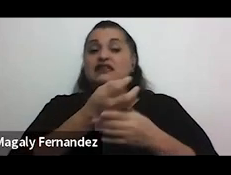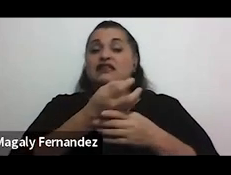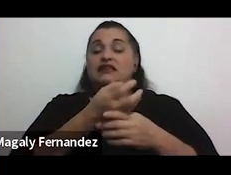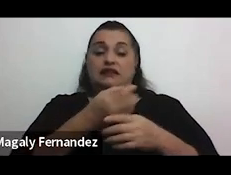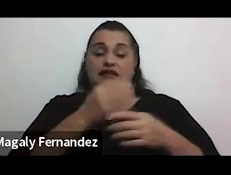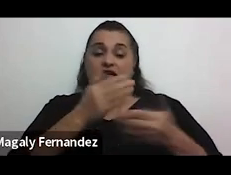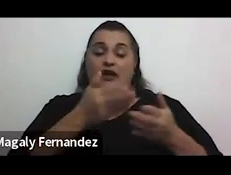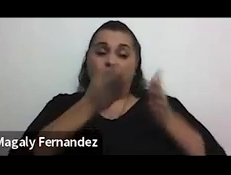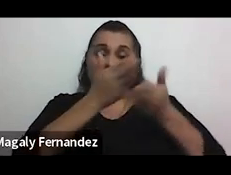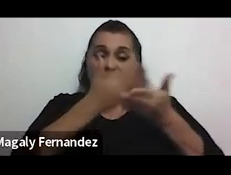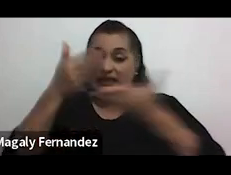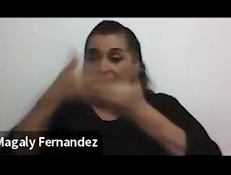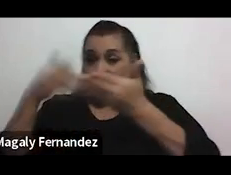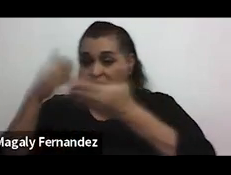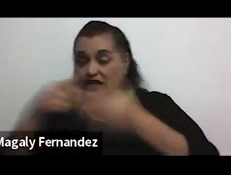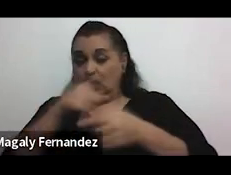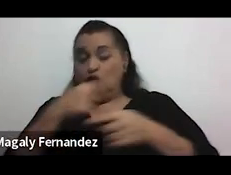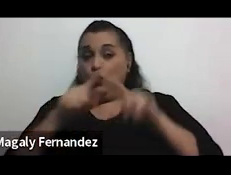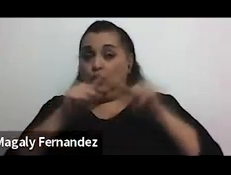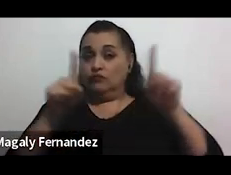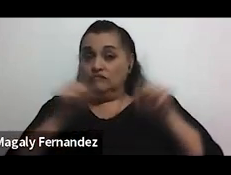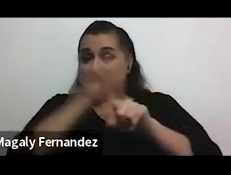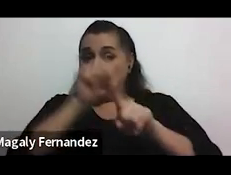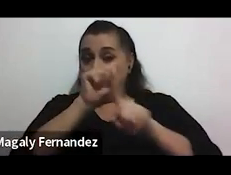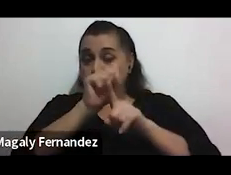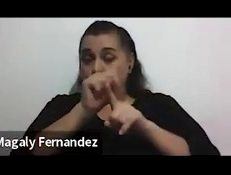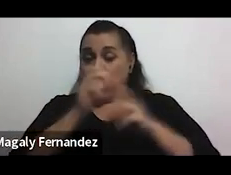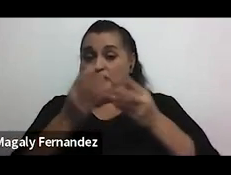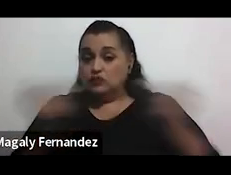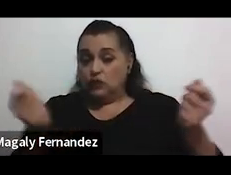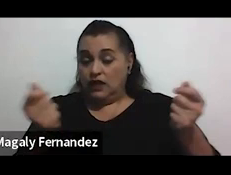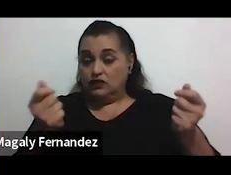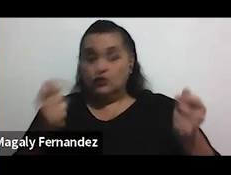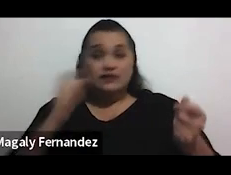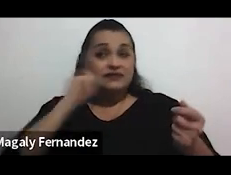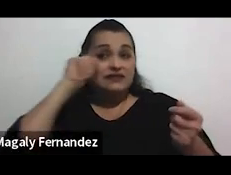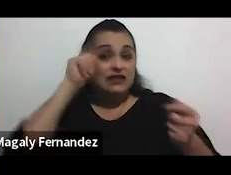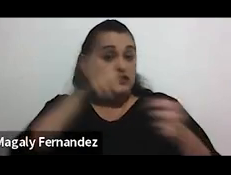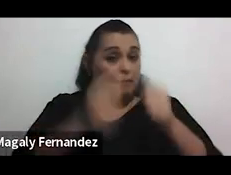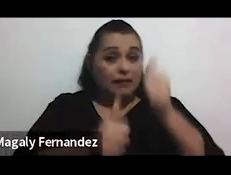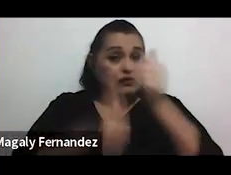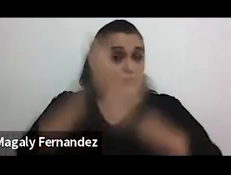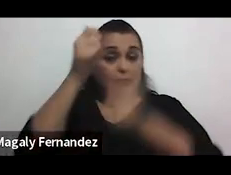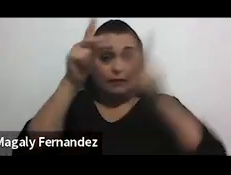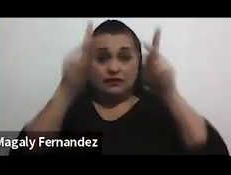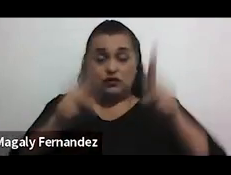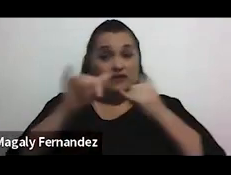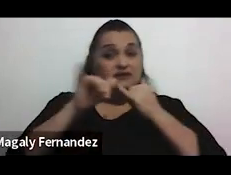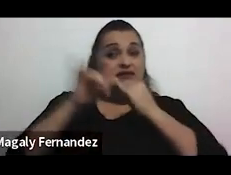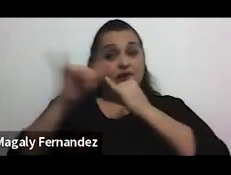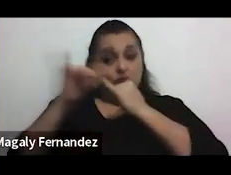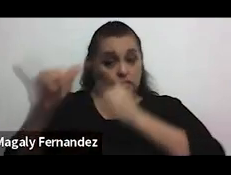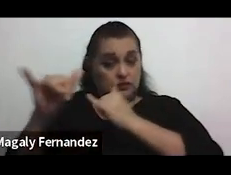resueltos según sexo vemos que la mayoría de personas que denuncian